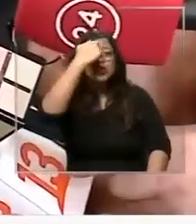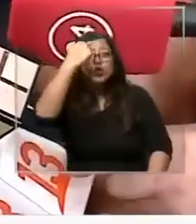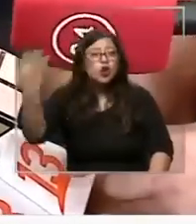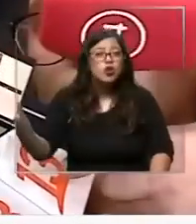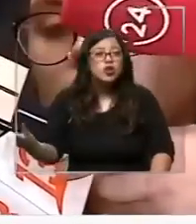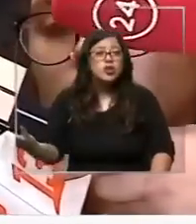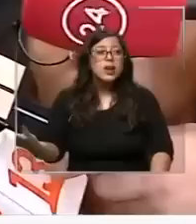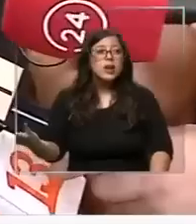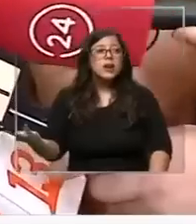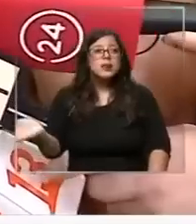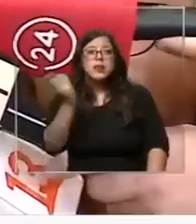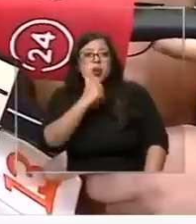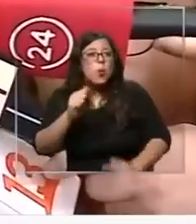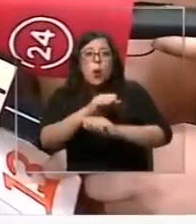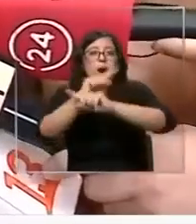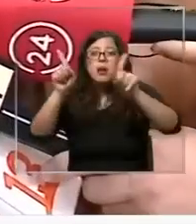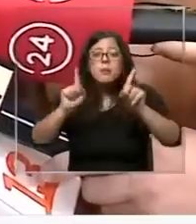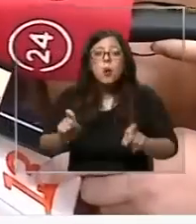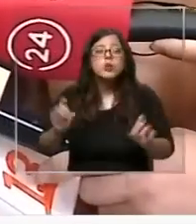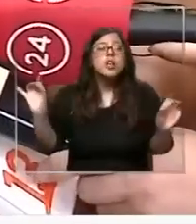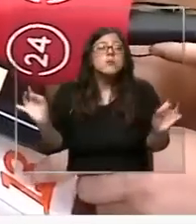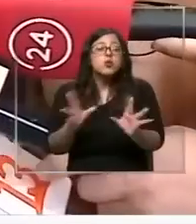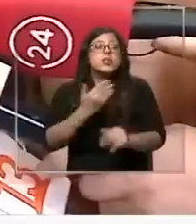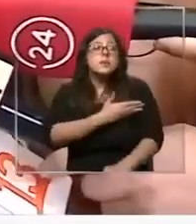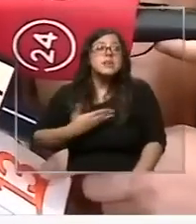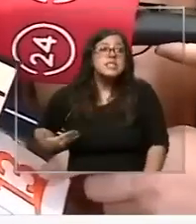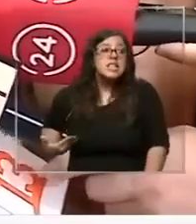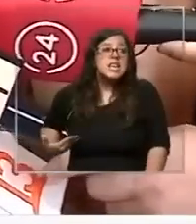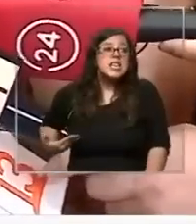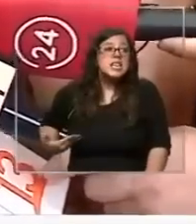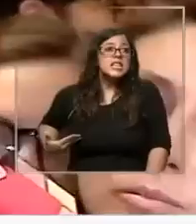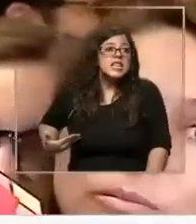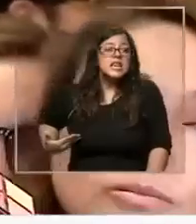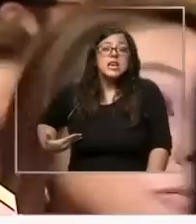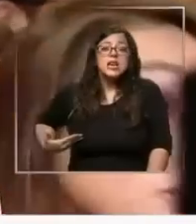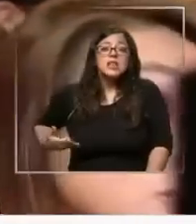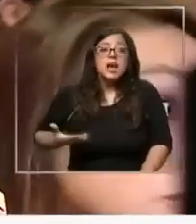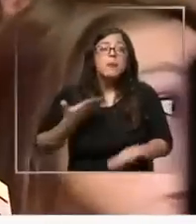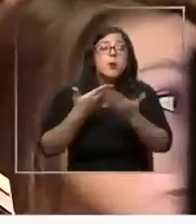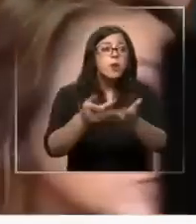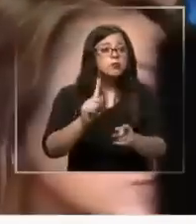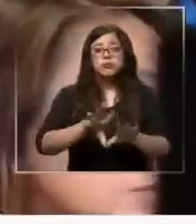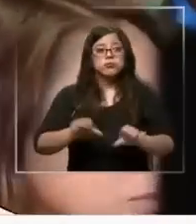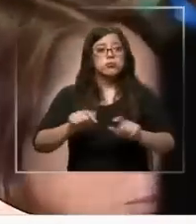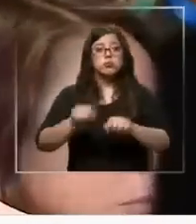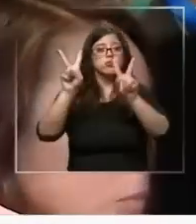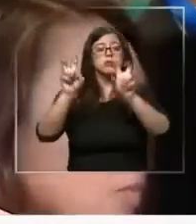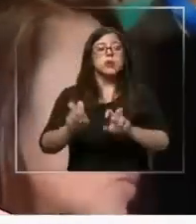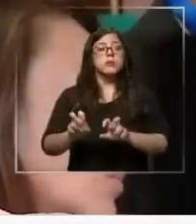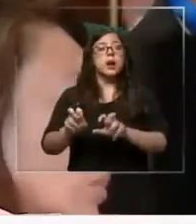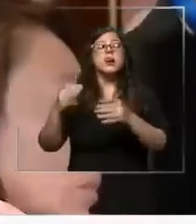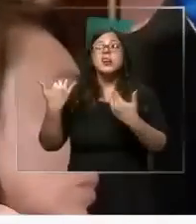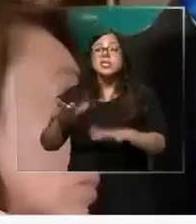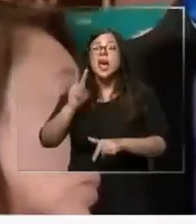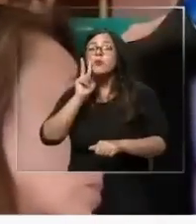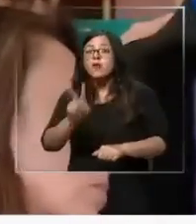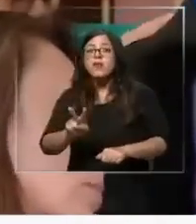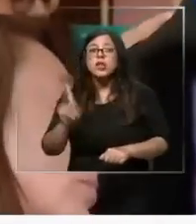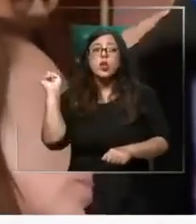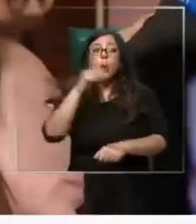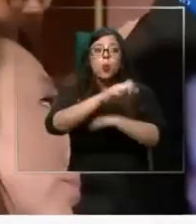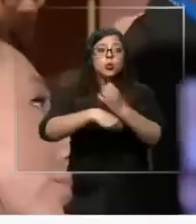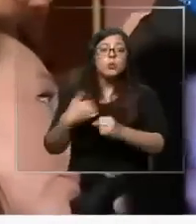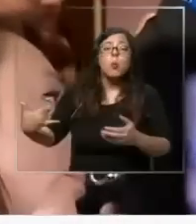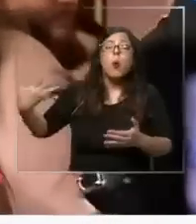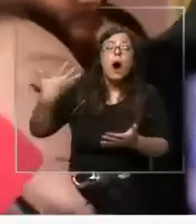inconsulta y por cierto que si el presidente la propone, yo no voy a estar de acuerdo en eso. En el último año hemos visto espectáculos de algunos